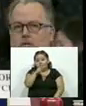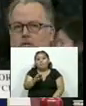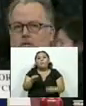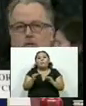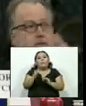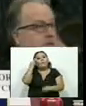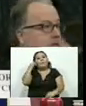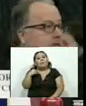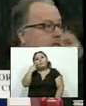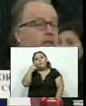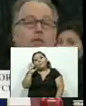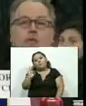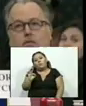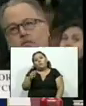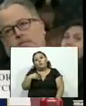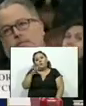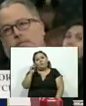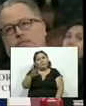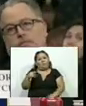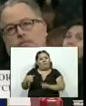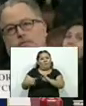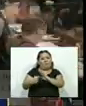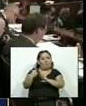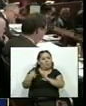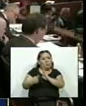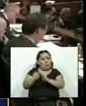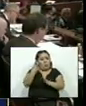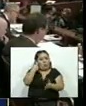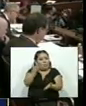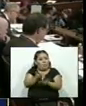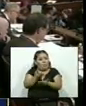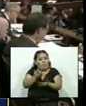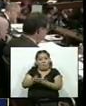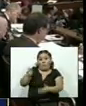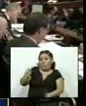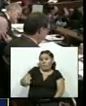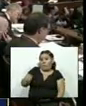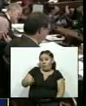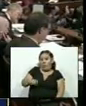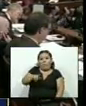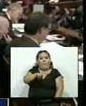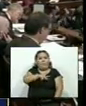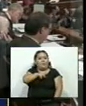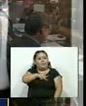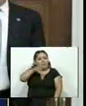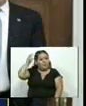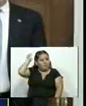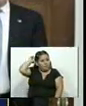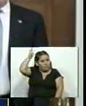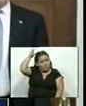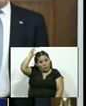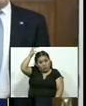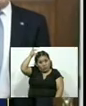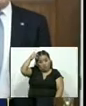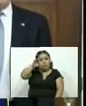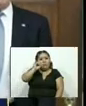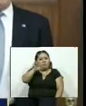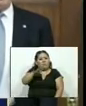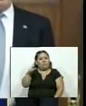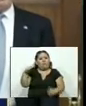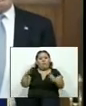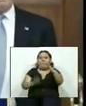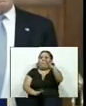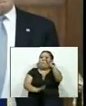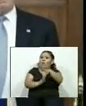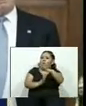la testigo rechazó lo que considera acusaciones sin evidencia del abogado personal de Trump Rudy Giuliani en cuanto a socavar al presidente y